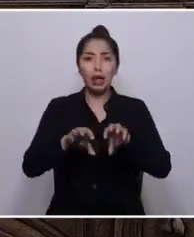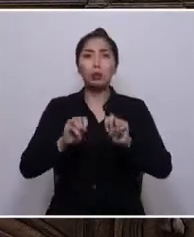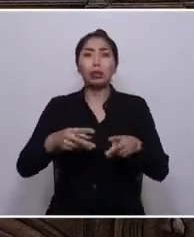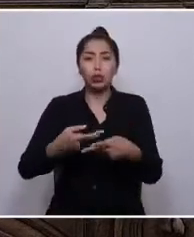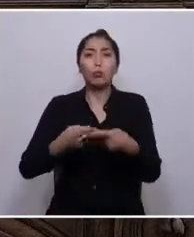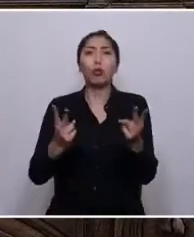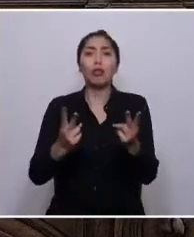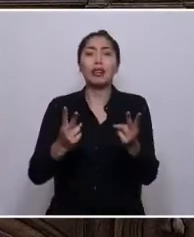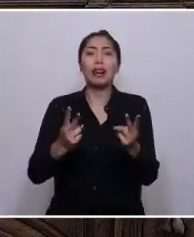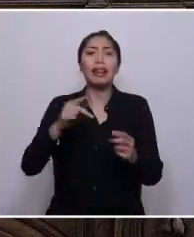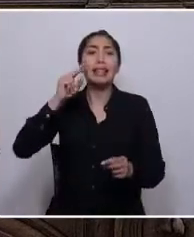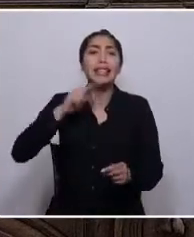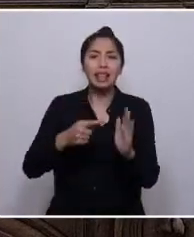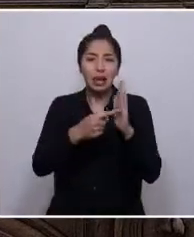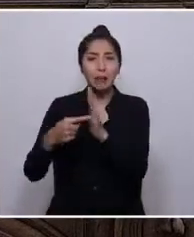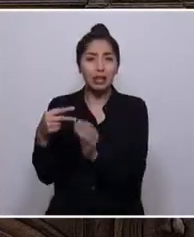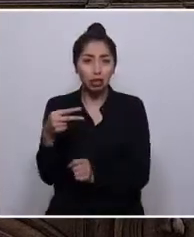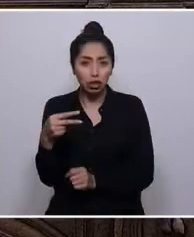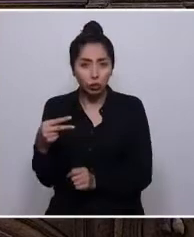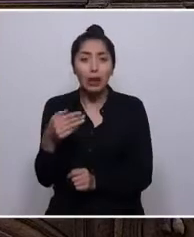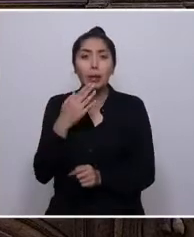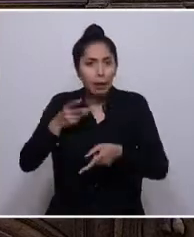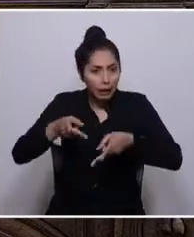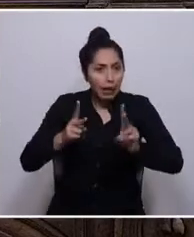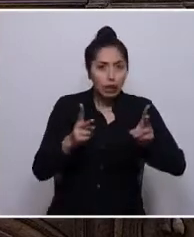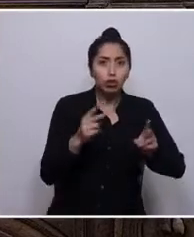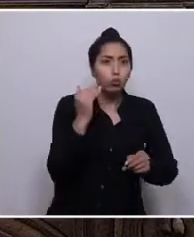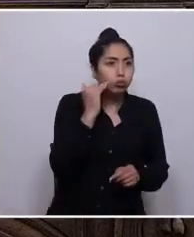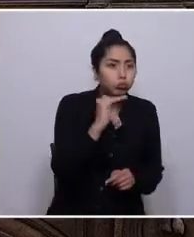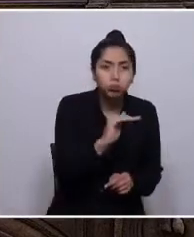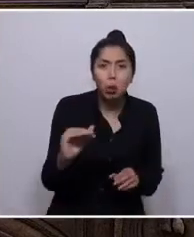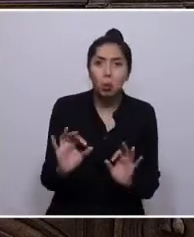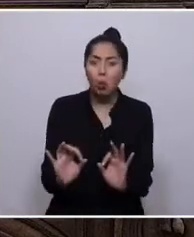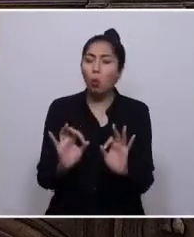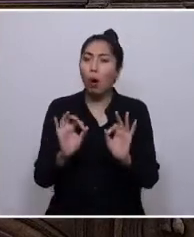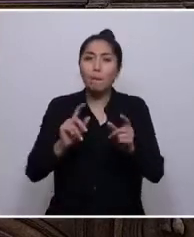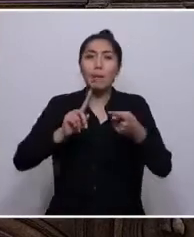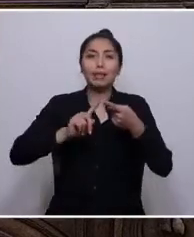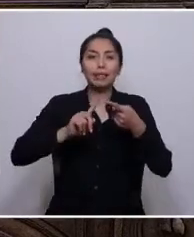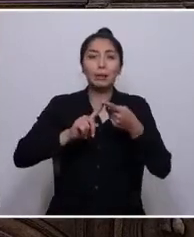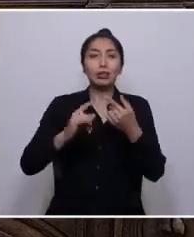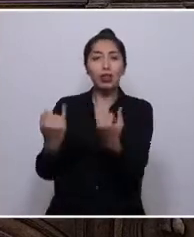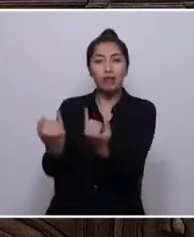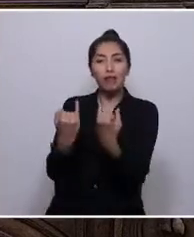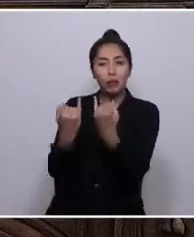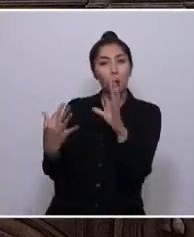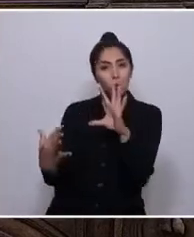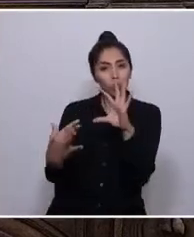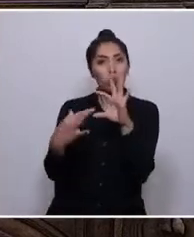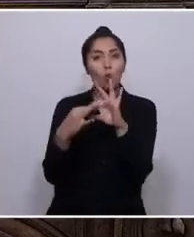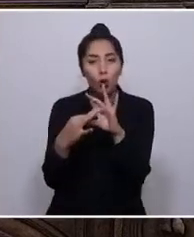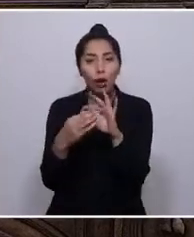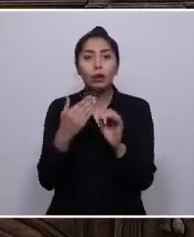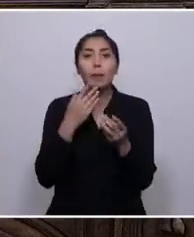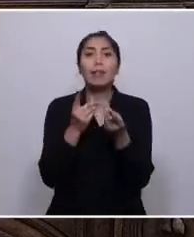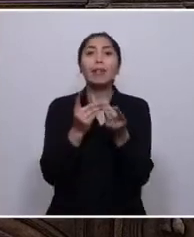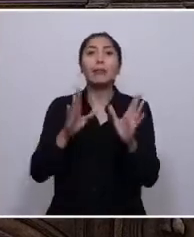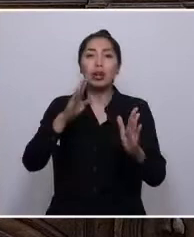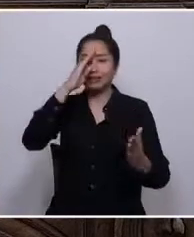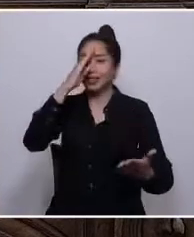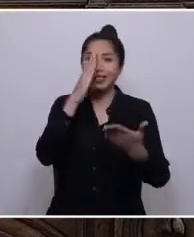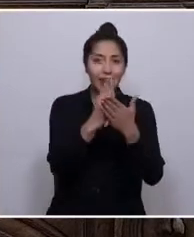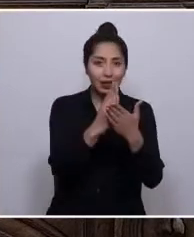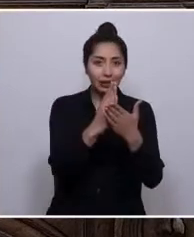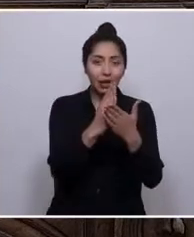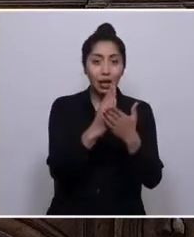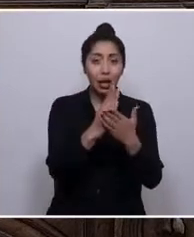no sexista. El derecho a la infancia en plenitud. A la participación informada y vinculante. A la democracia directa. Y